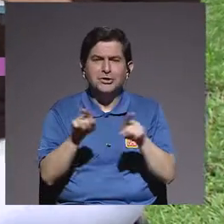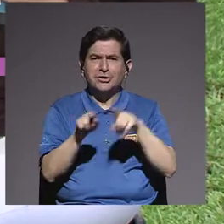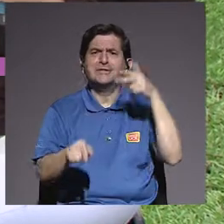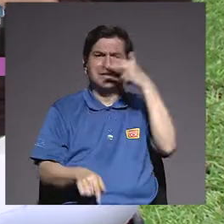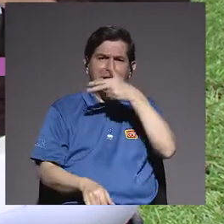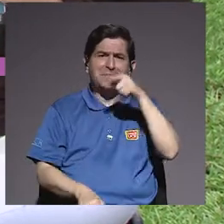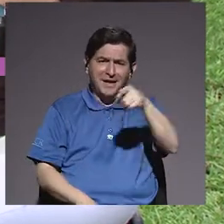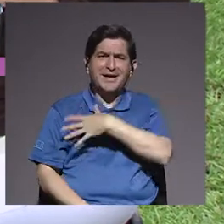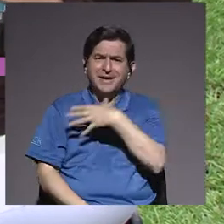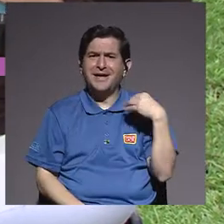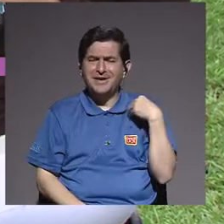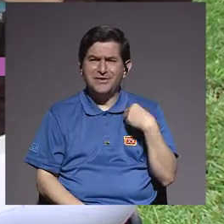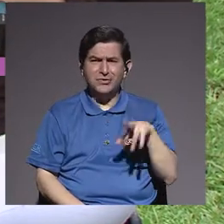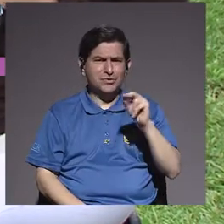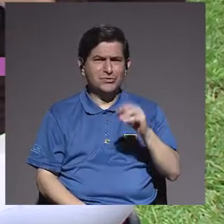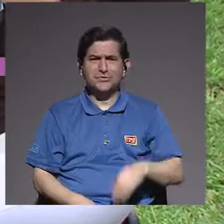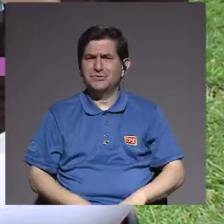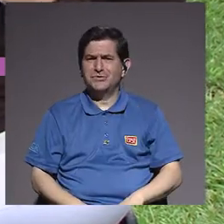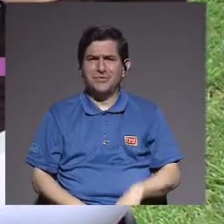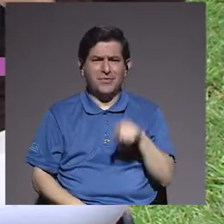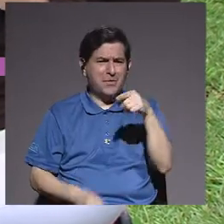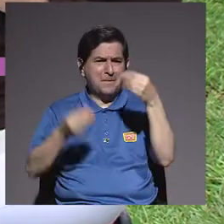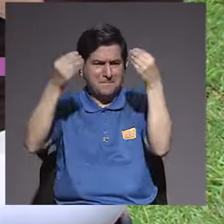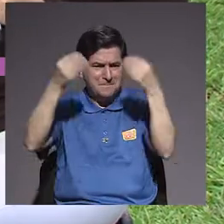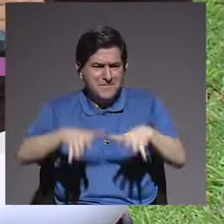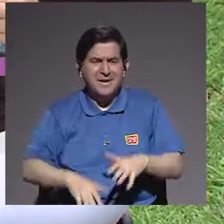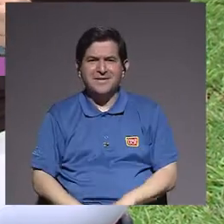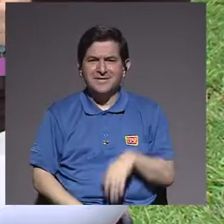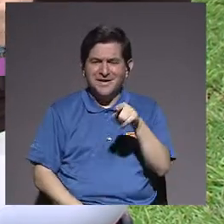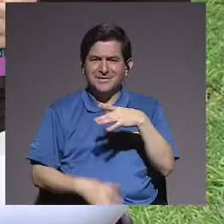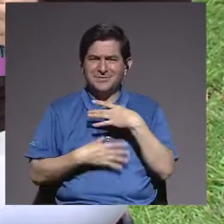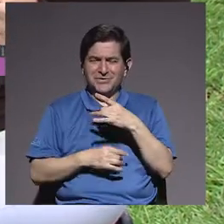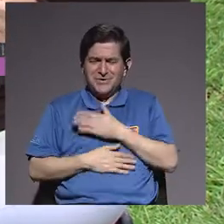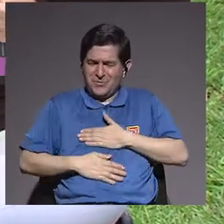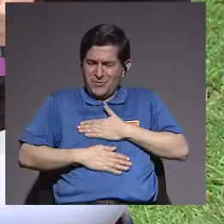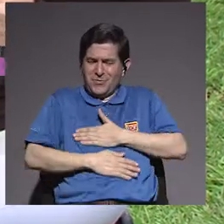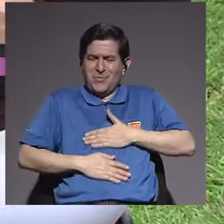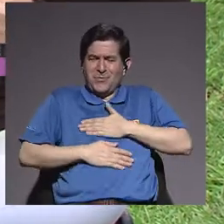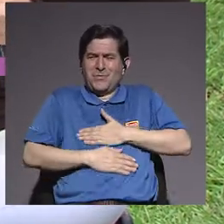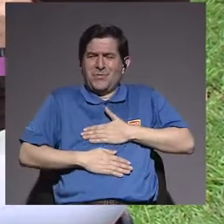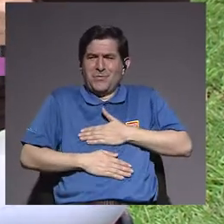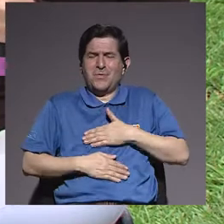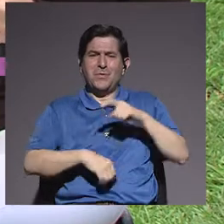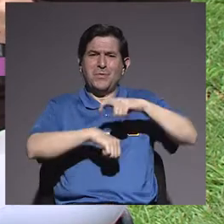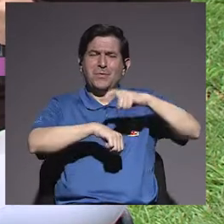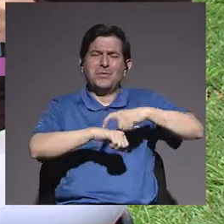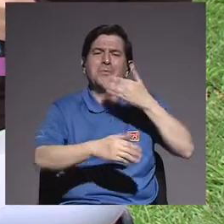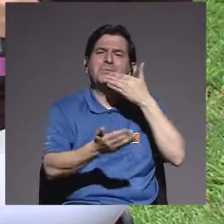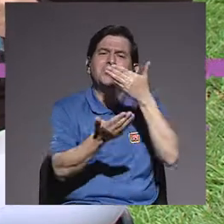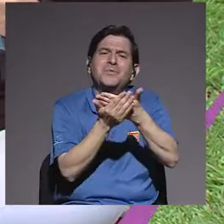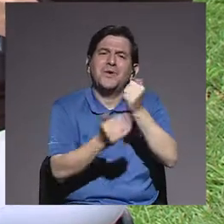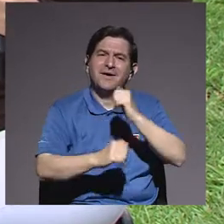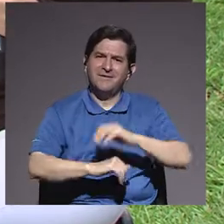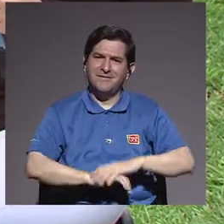a ellos también les gustan, ellos no han perdido la chispa de disfrutar en un buen momento.